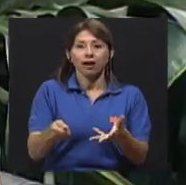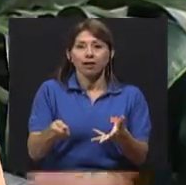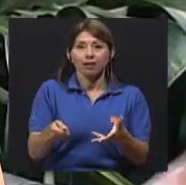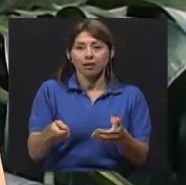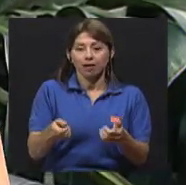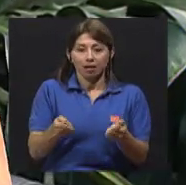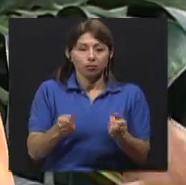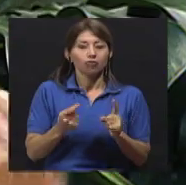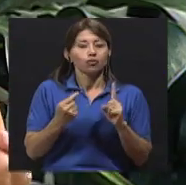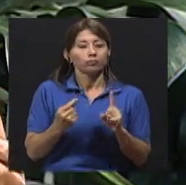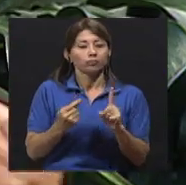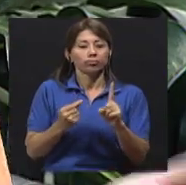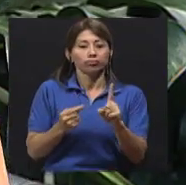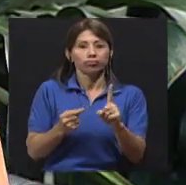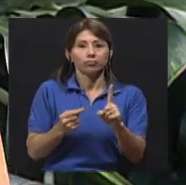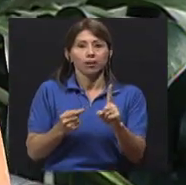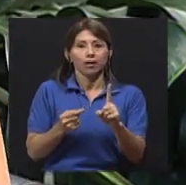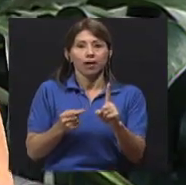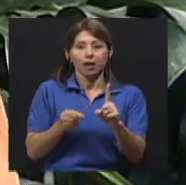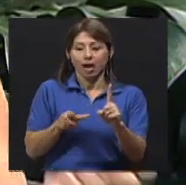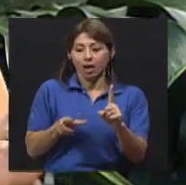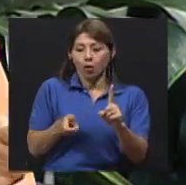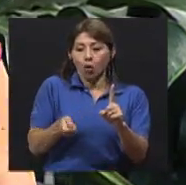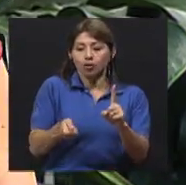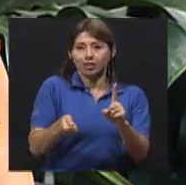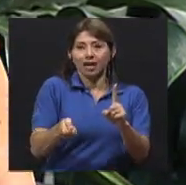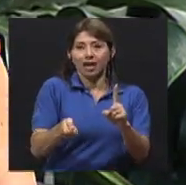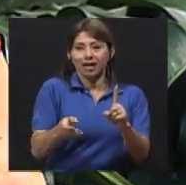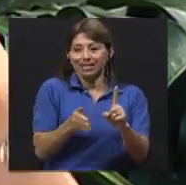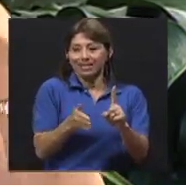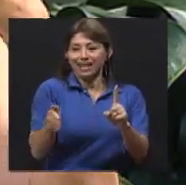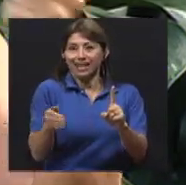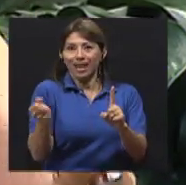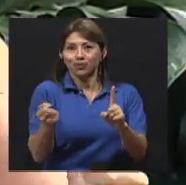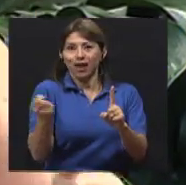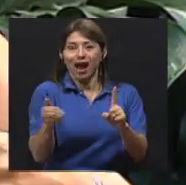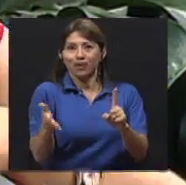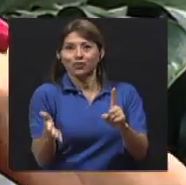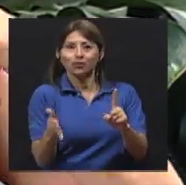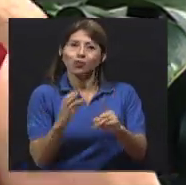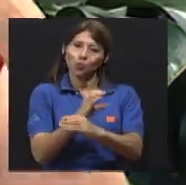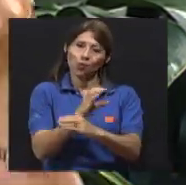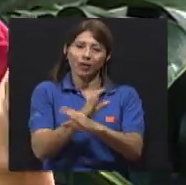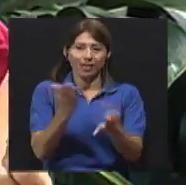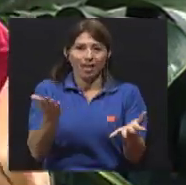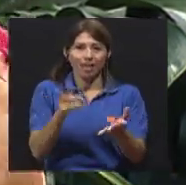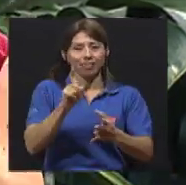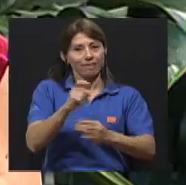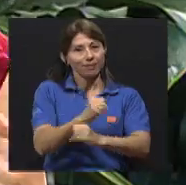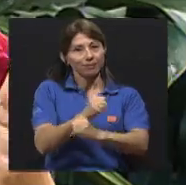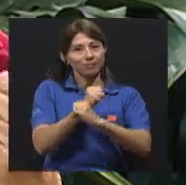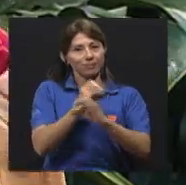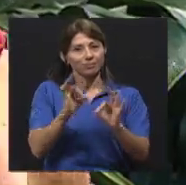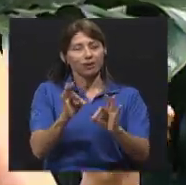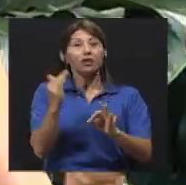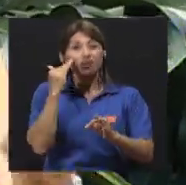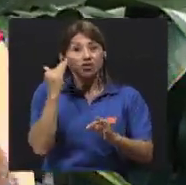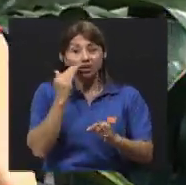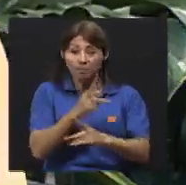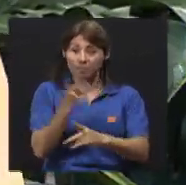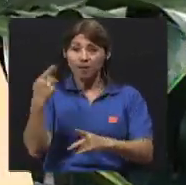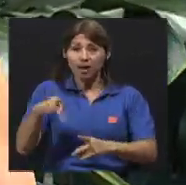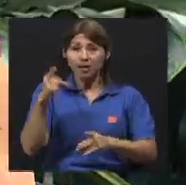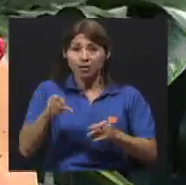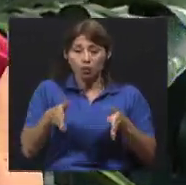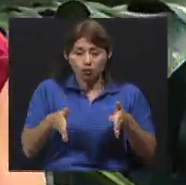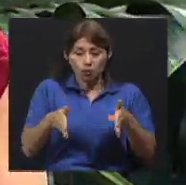es más vulnerable, el niñito o yo? El niño, ¿verdad? Entonces, si vamos a andar con el coche, yo sé que hay huecos, yo sé que es incómodo, sé por experiencia, ¿verdad? A veces